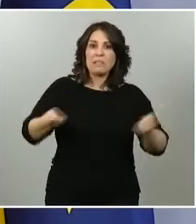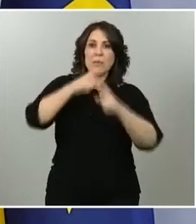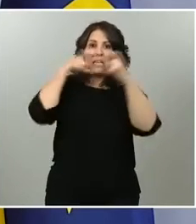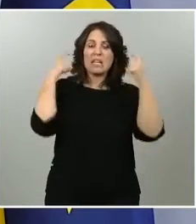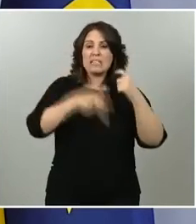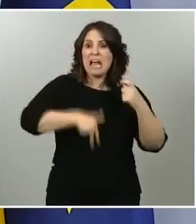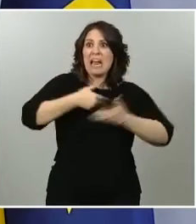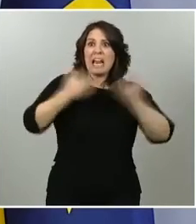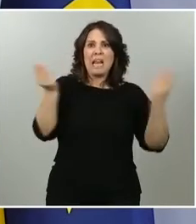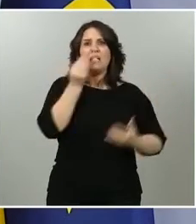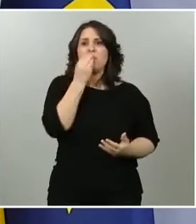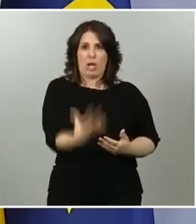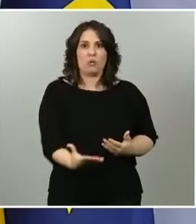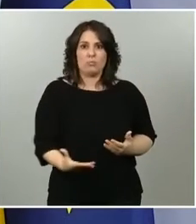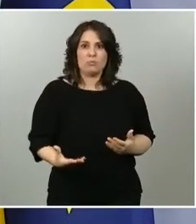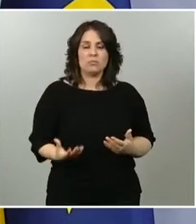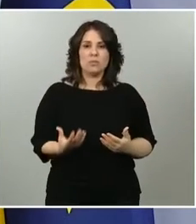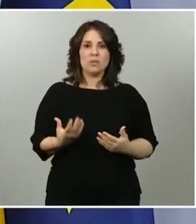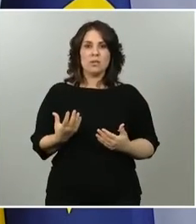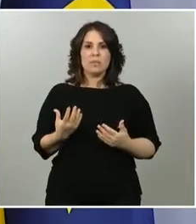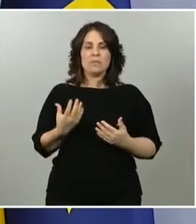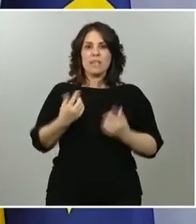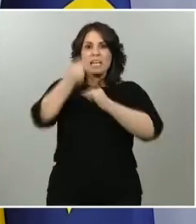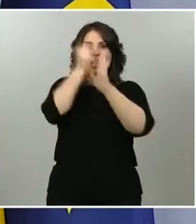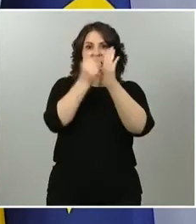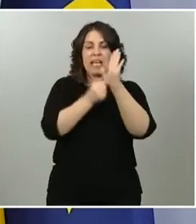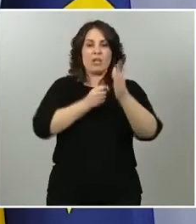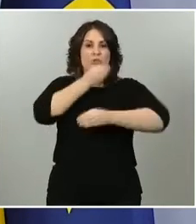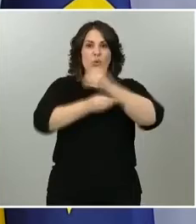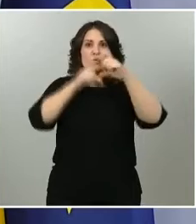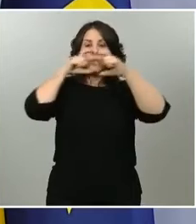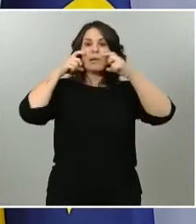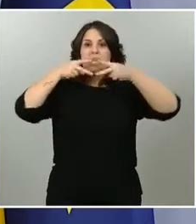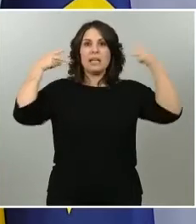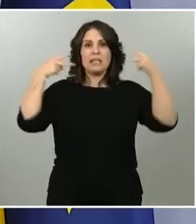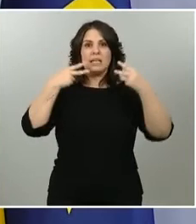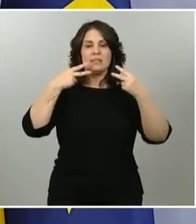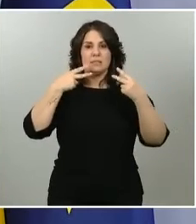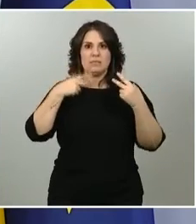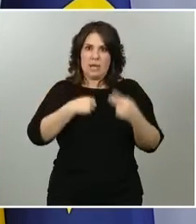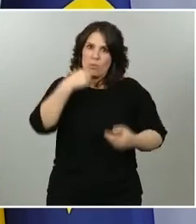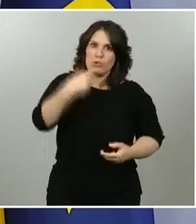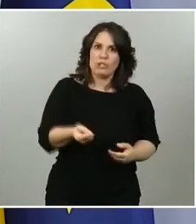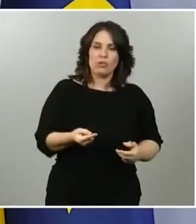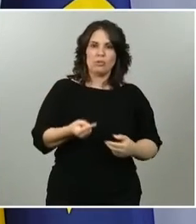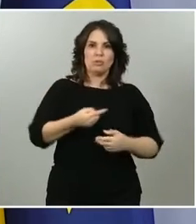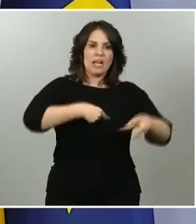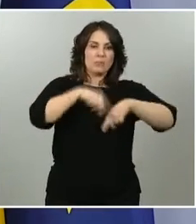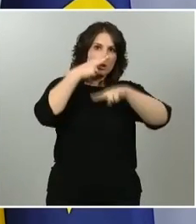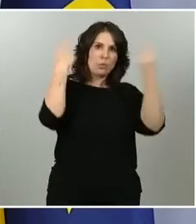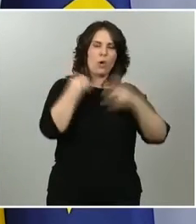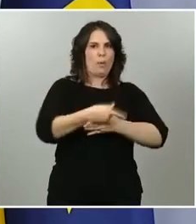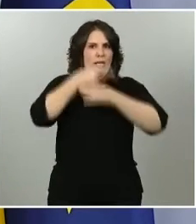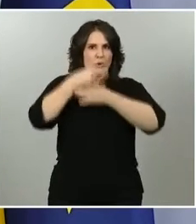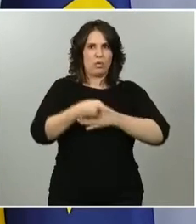los criterios que hemos ido diciendo en cuanto al uso de mascarillas. Son obligatorias en el transporte público y son siempre recomendables cuando no se